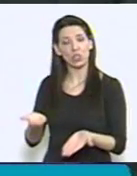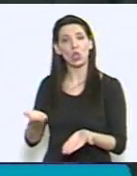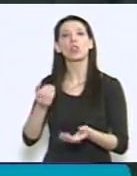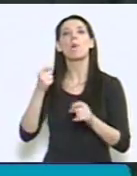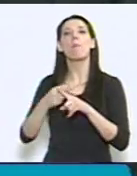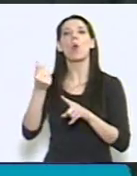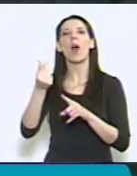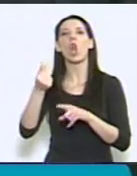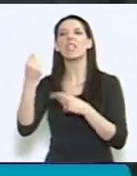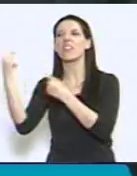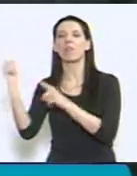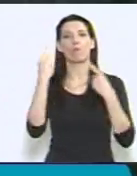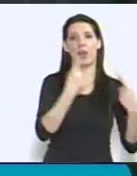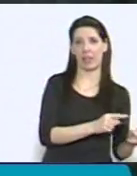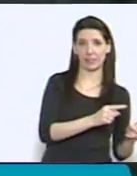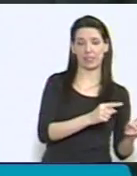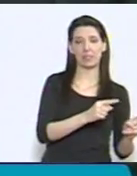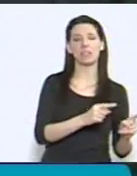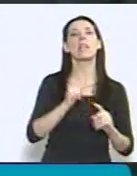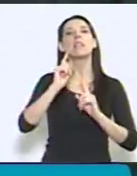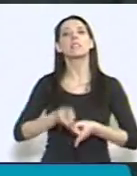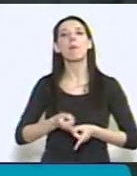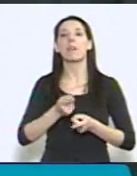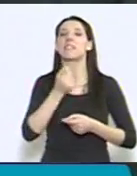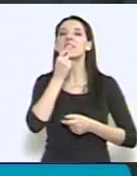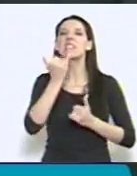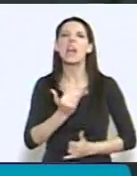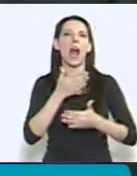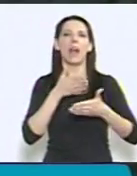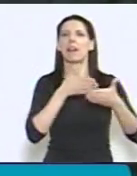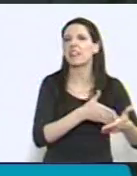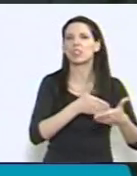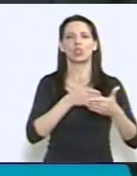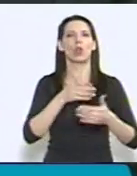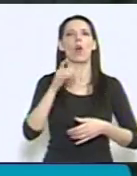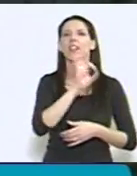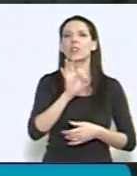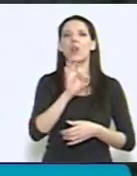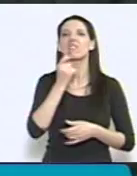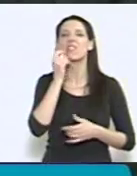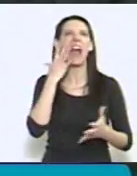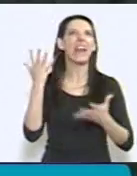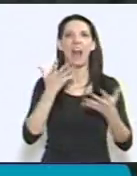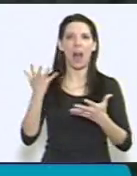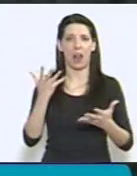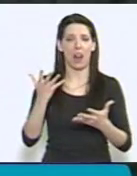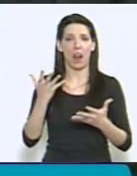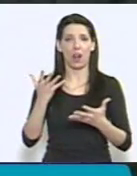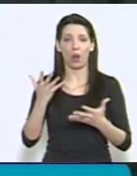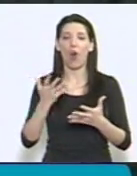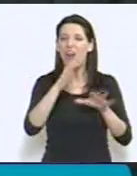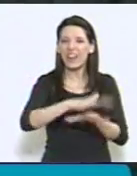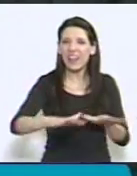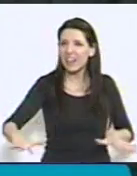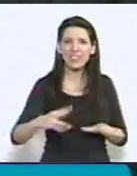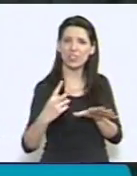diferenciados y que se eliminen todas aquellas restricciones que dejan fuera del sistema un importante número de